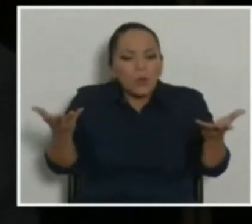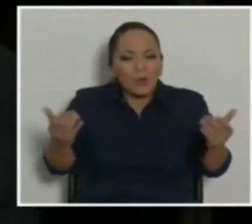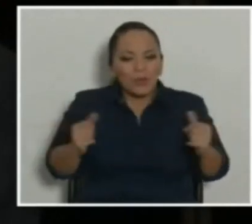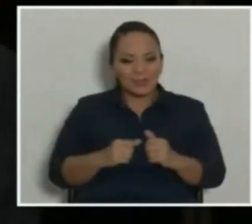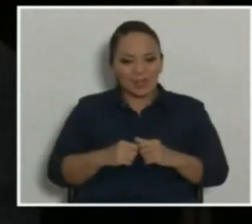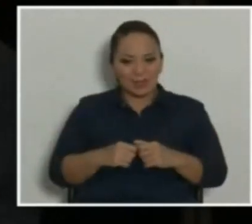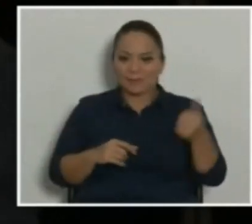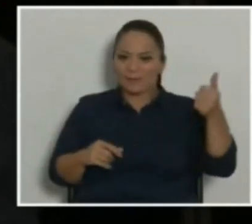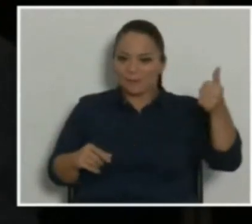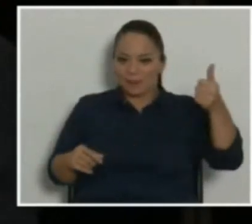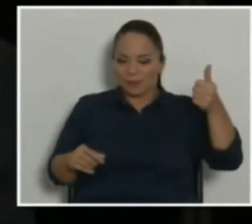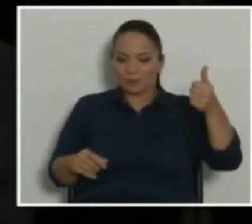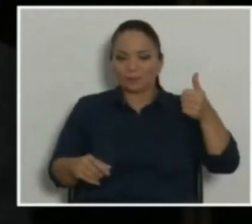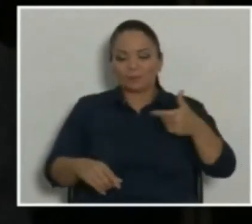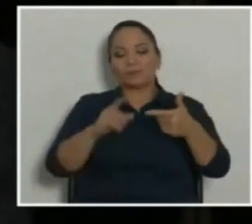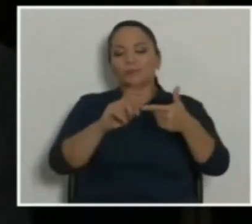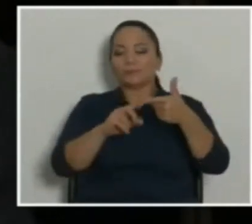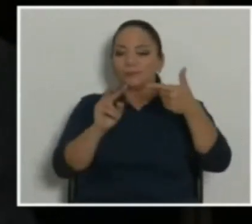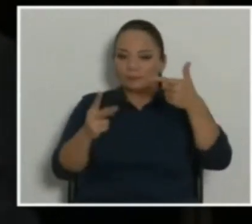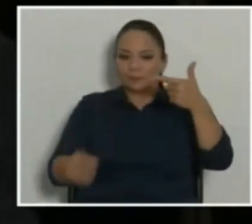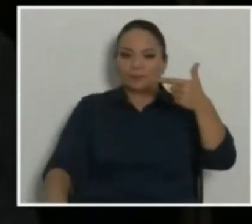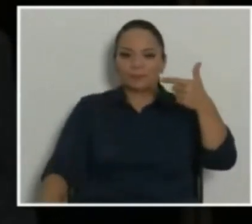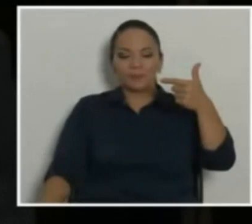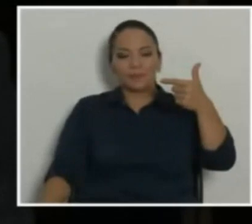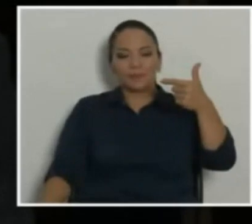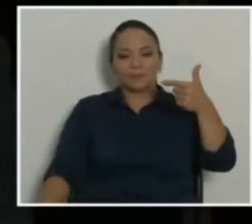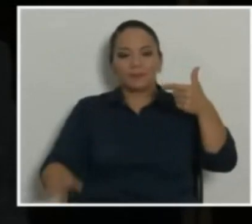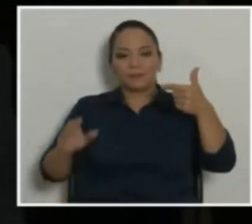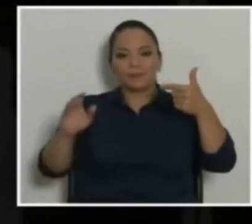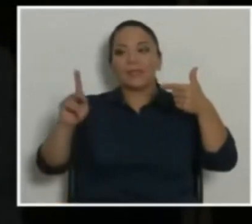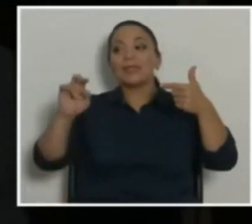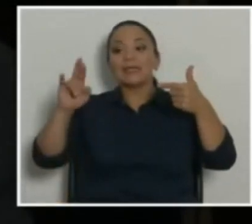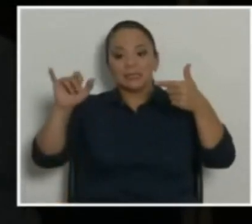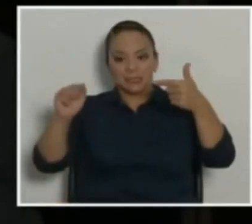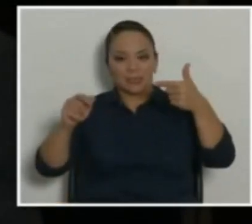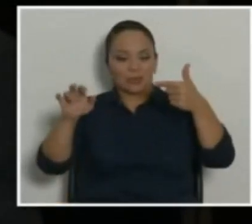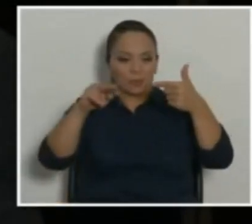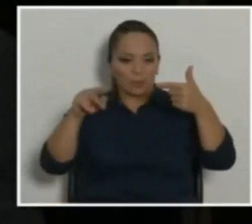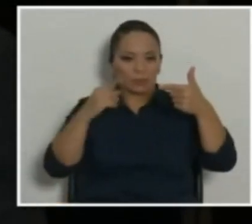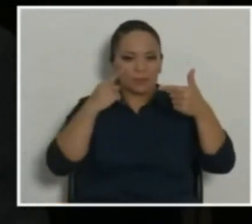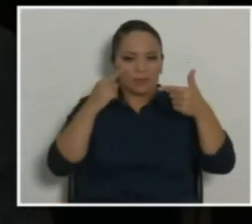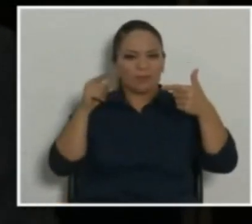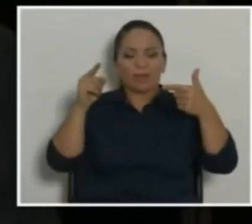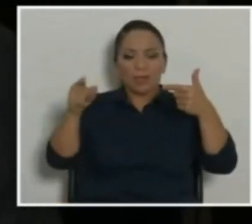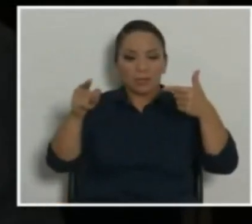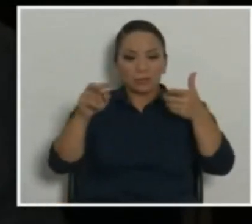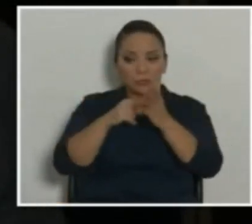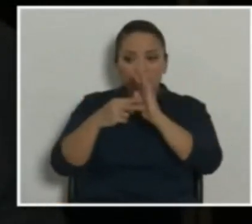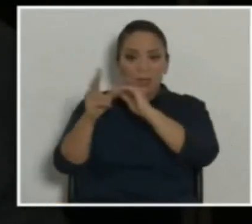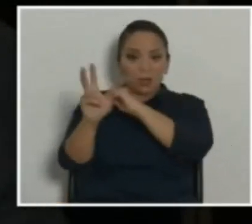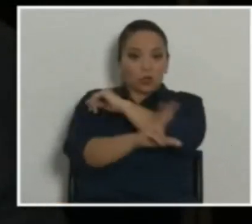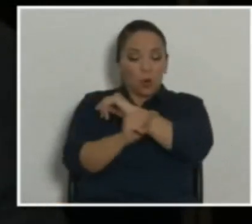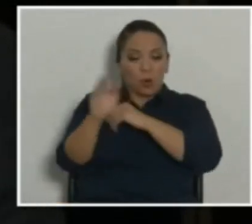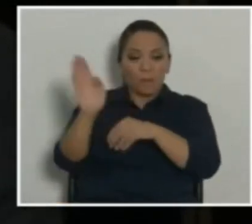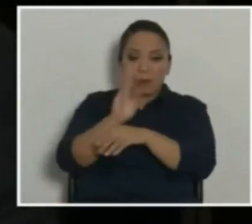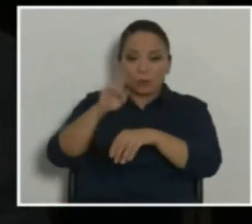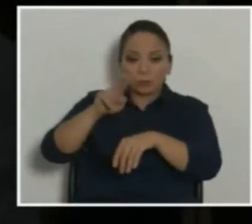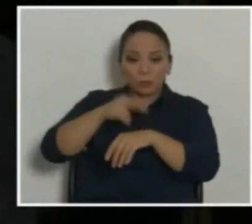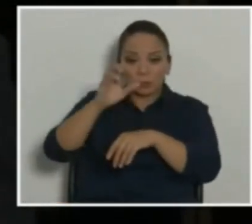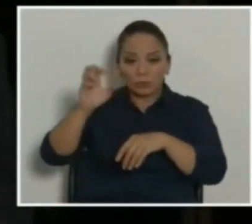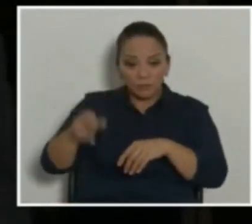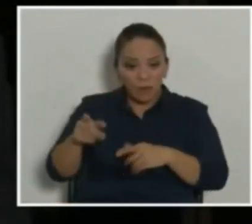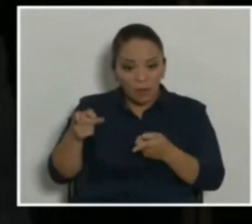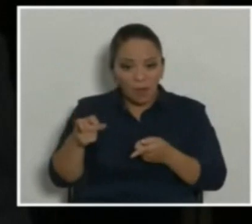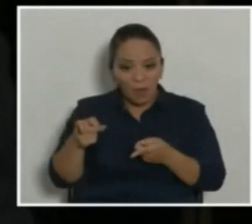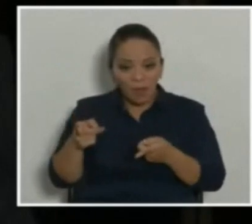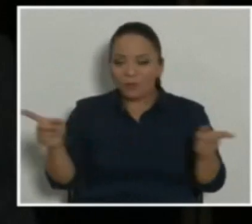Punto número uno. Punto número dos, doña Crisia y compatriotas, esto no se lo robaron al Banco Nacional de Costa Rica,